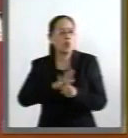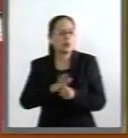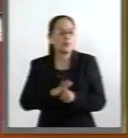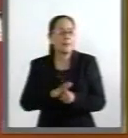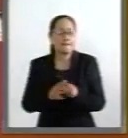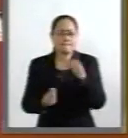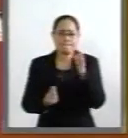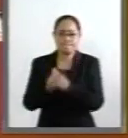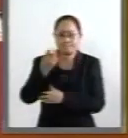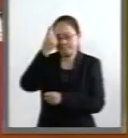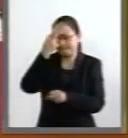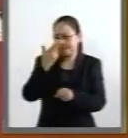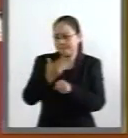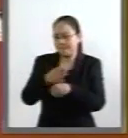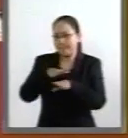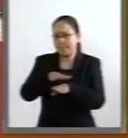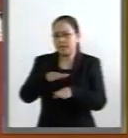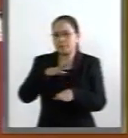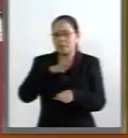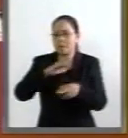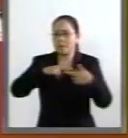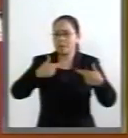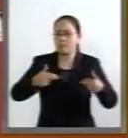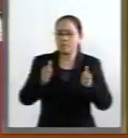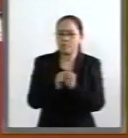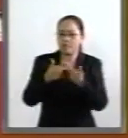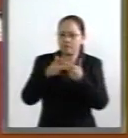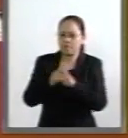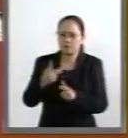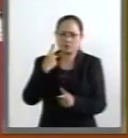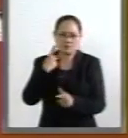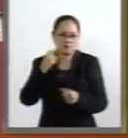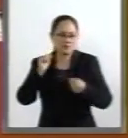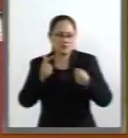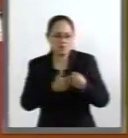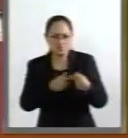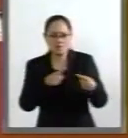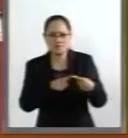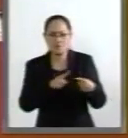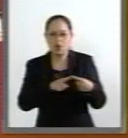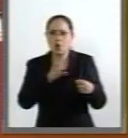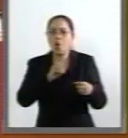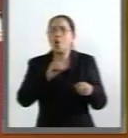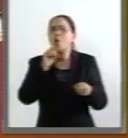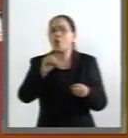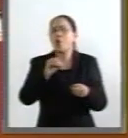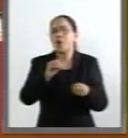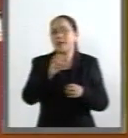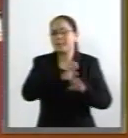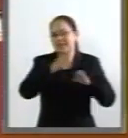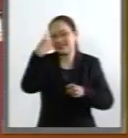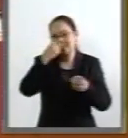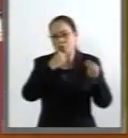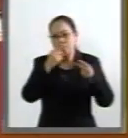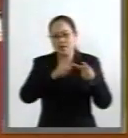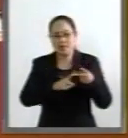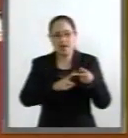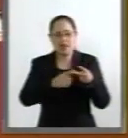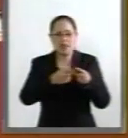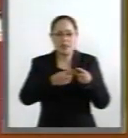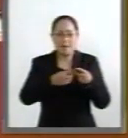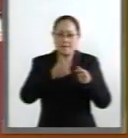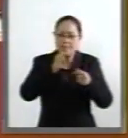el nuevo titular tenga alguna relación con grupos de interés, tales como la industria de alimentos, bebidas o